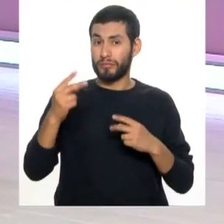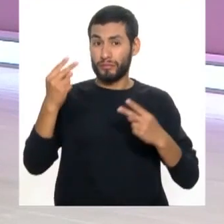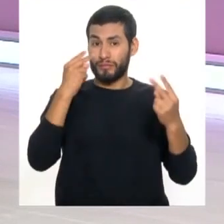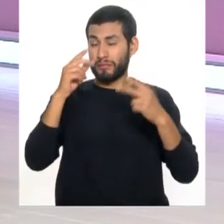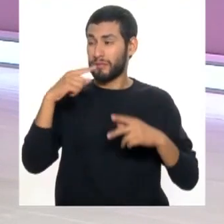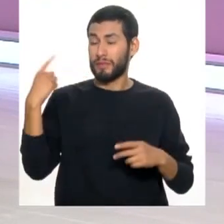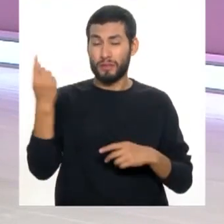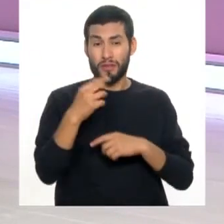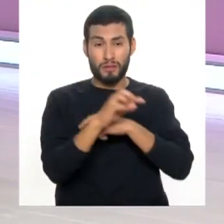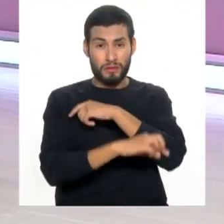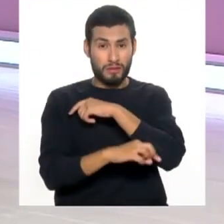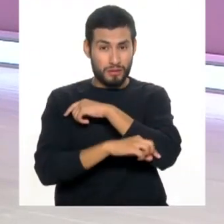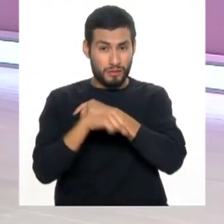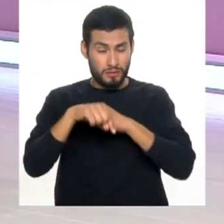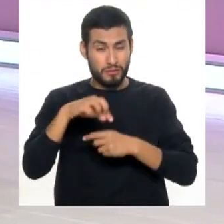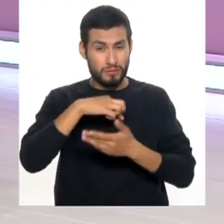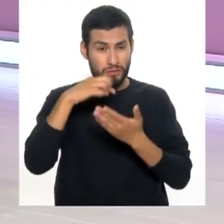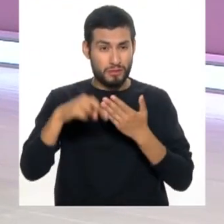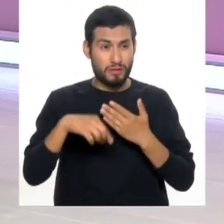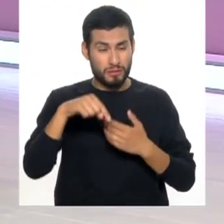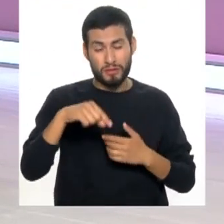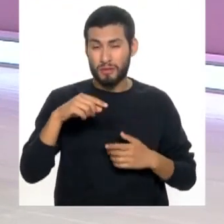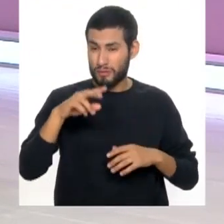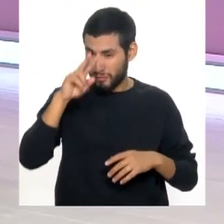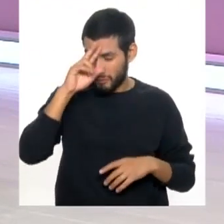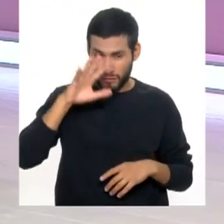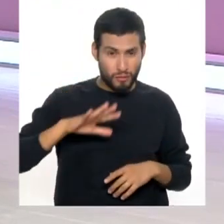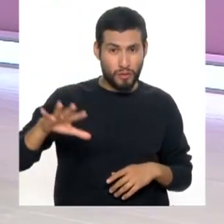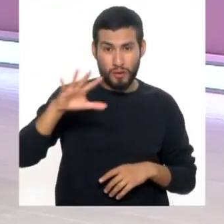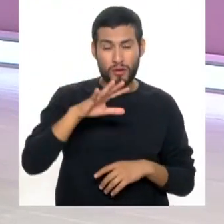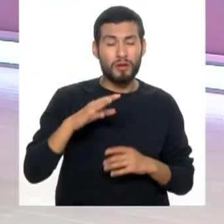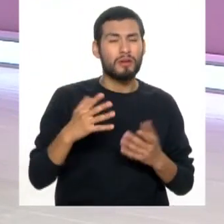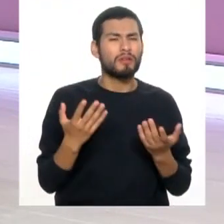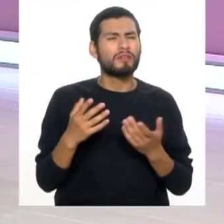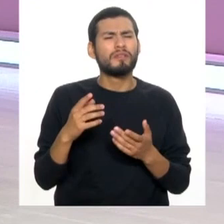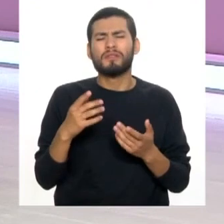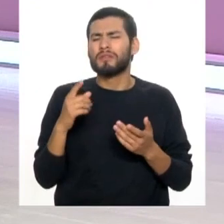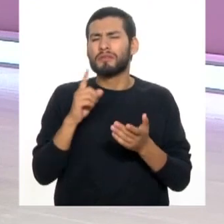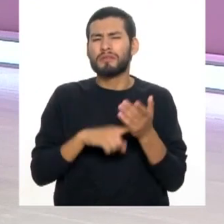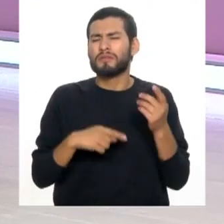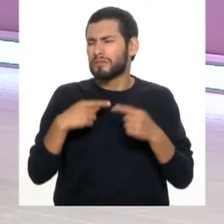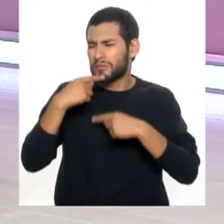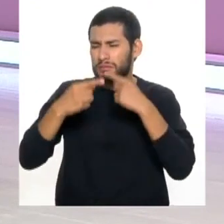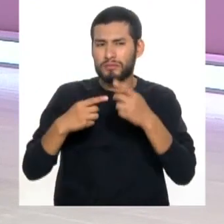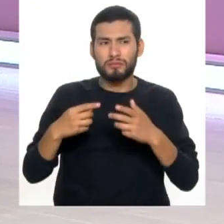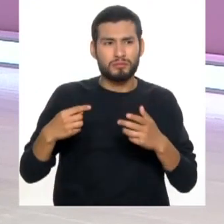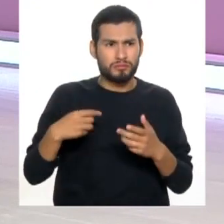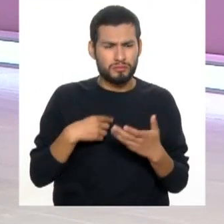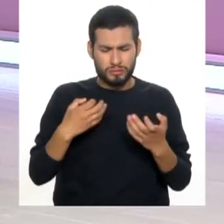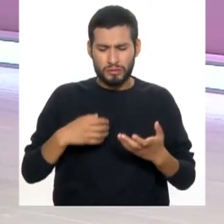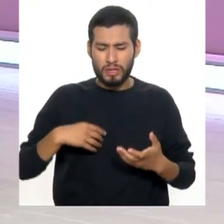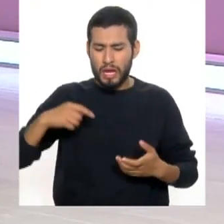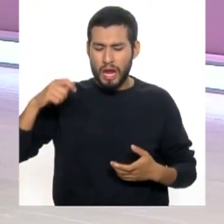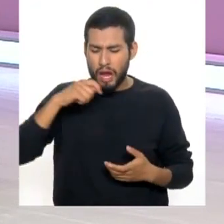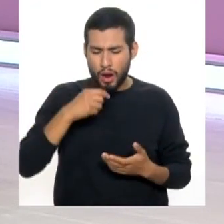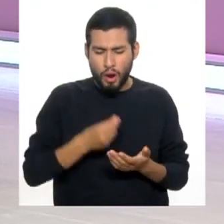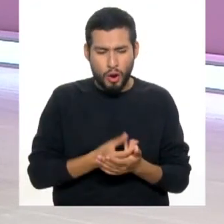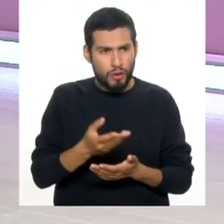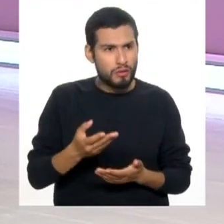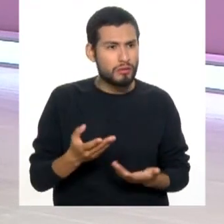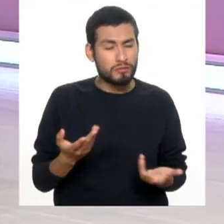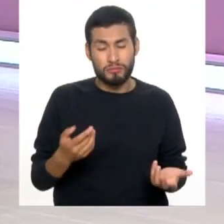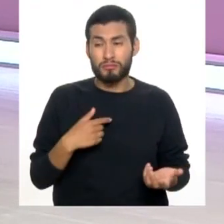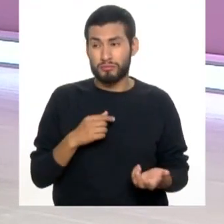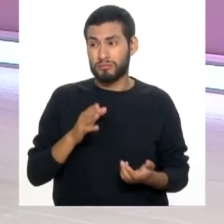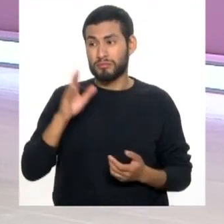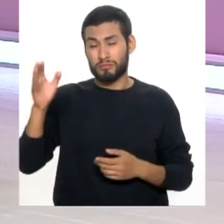en todo el país, porque este programa de Cuerpo Médico lo ven en todo el país. ¿Qué mensaje le podemos dar? A ver, yo quiero comprar mi cepillo de la esquina, al margen de